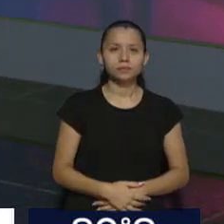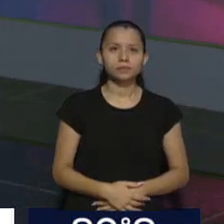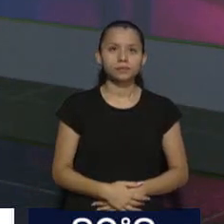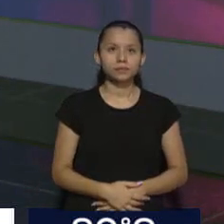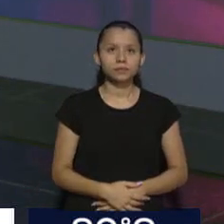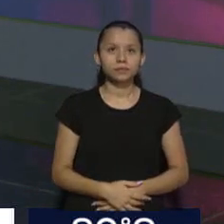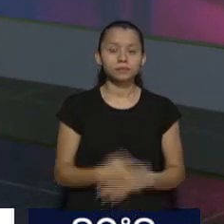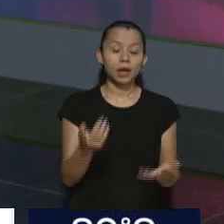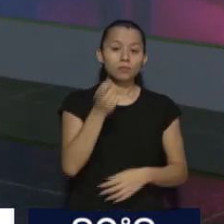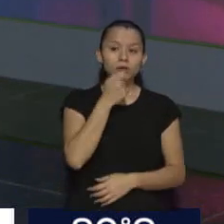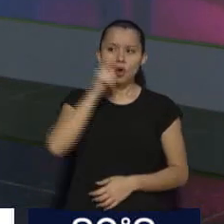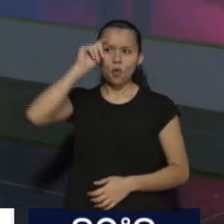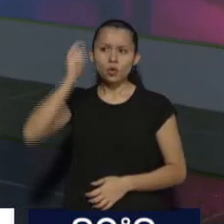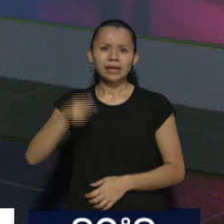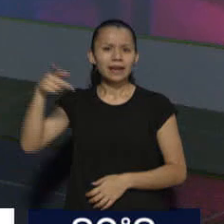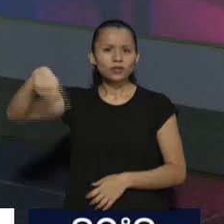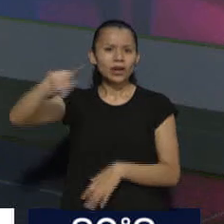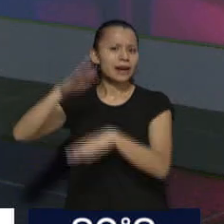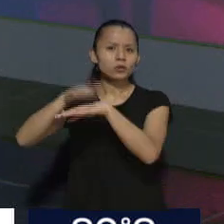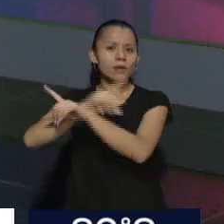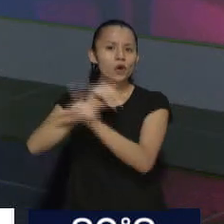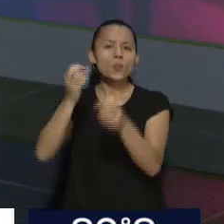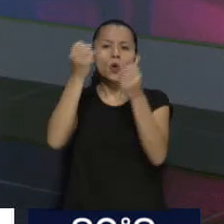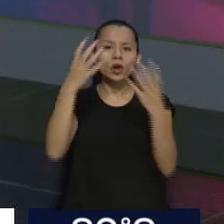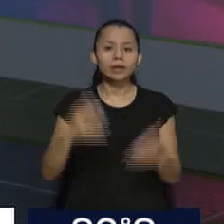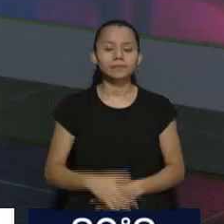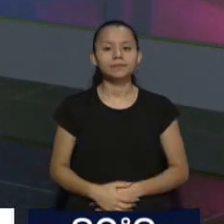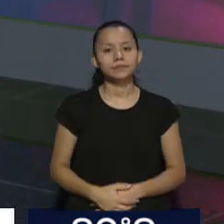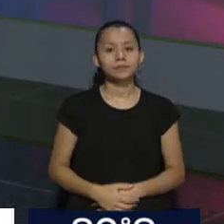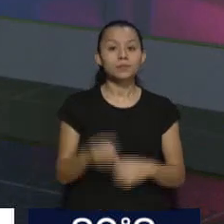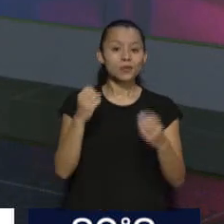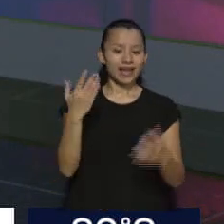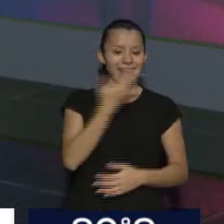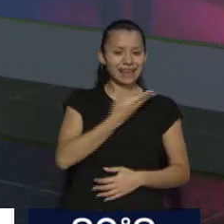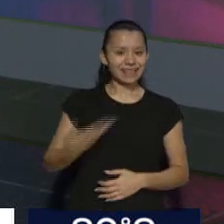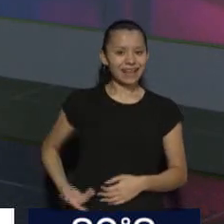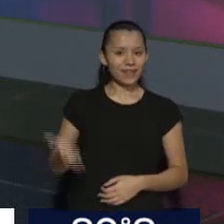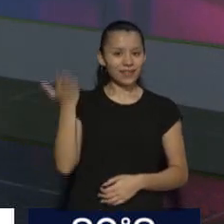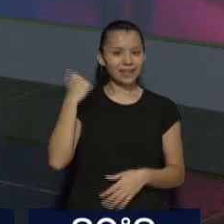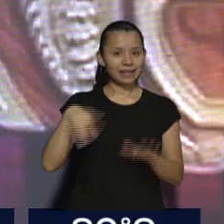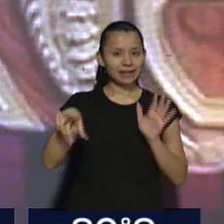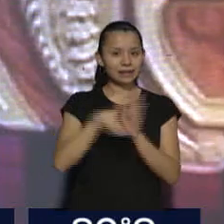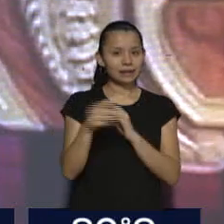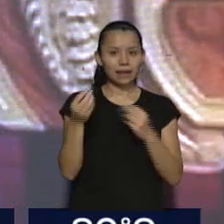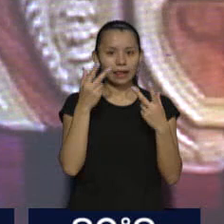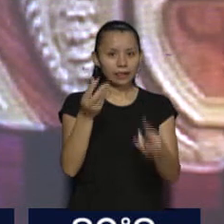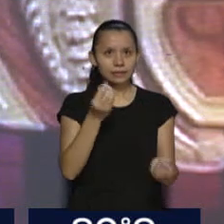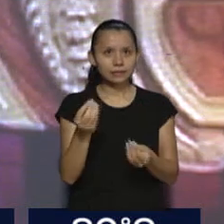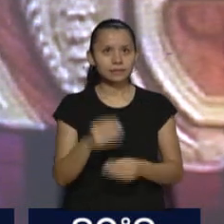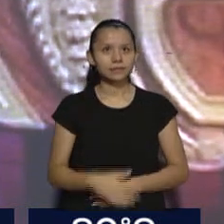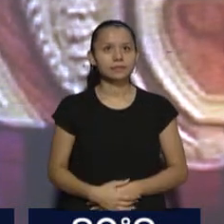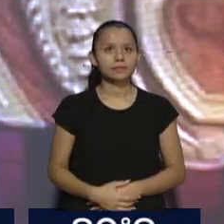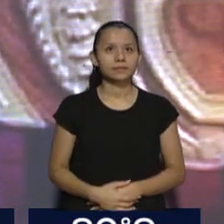porque la ley de cautelares contra el Estado dice claramente que le tienen que dar participación a la demandada. este